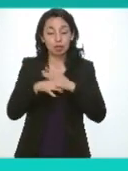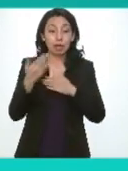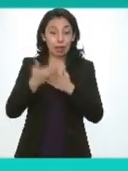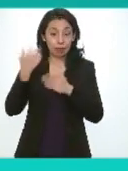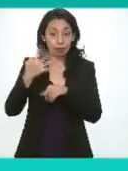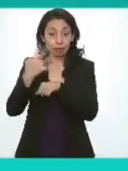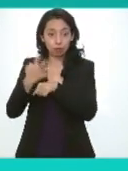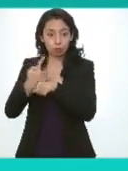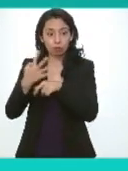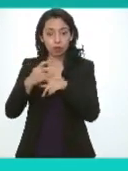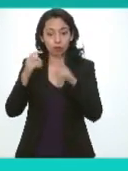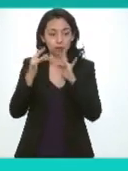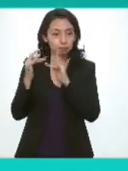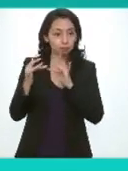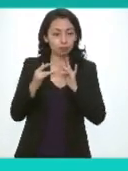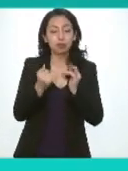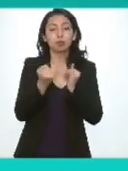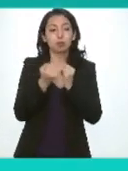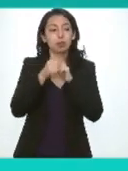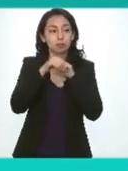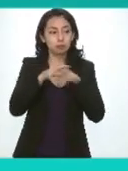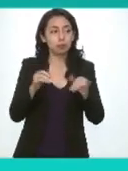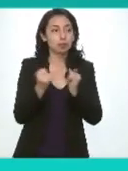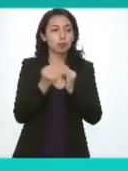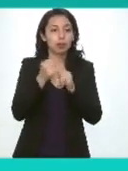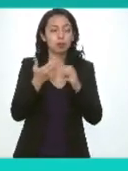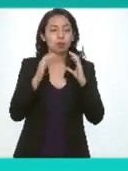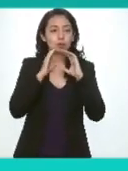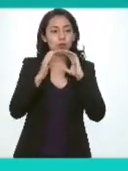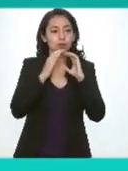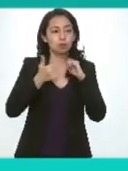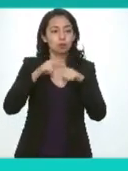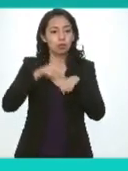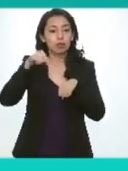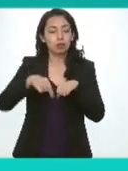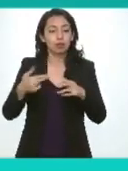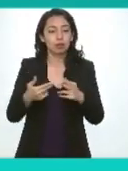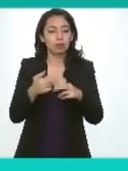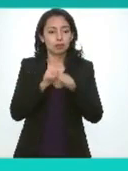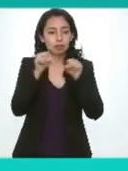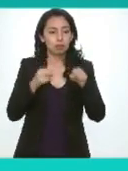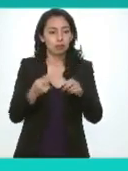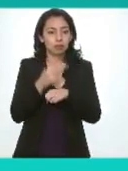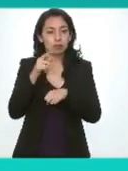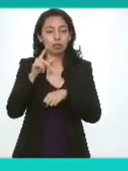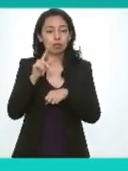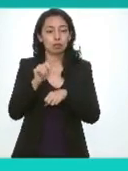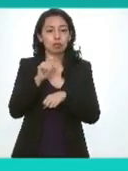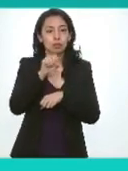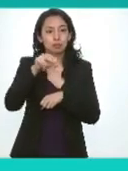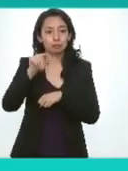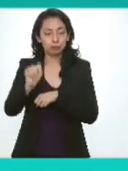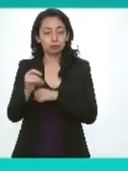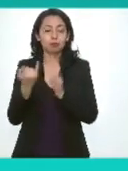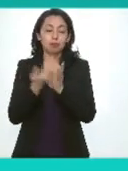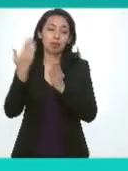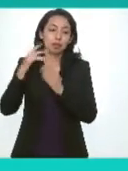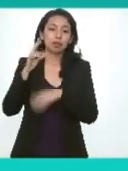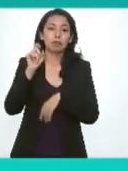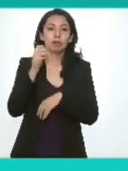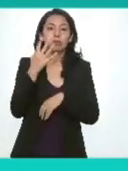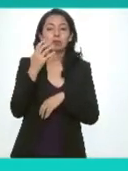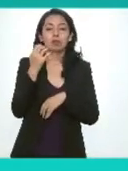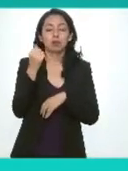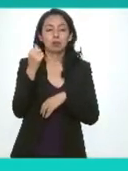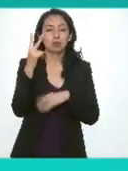sesión ordinaria de la Comisión de Vinculación Promoción Difusión y Comunicación Social de este Sistema Nacional de Transparencia y se celebró el veinticuatro de agosto del